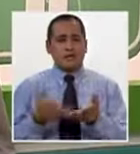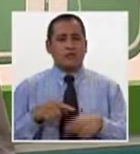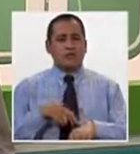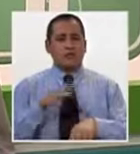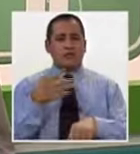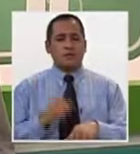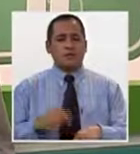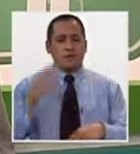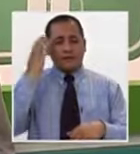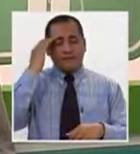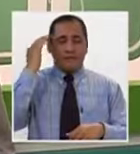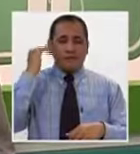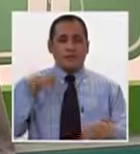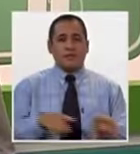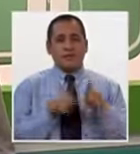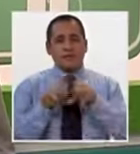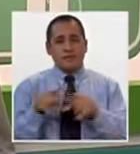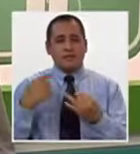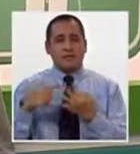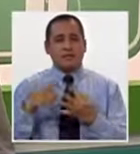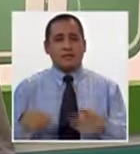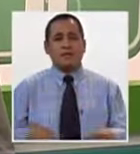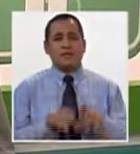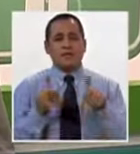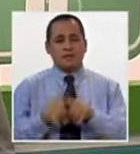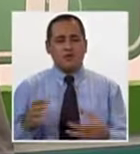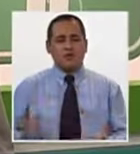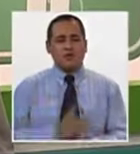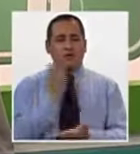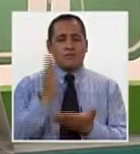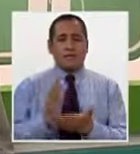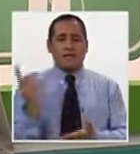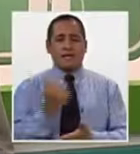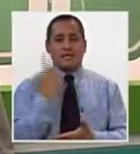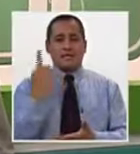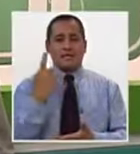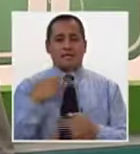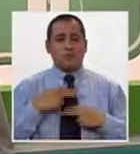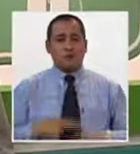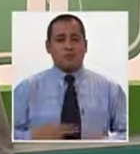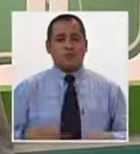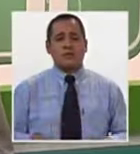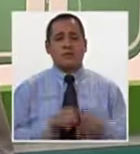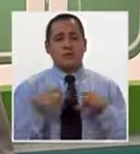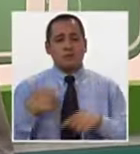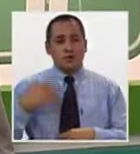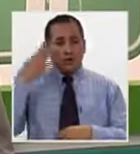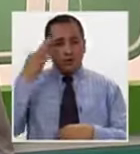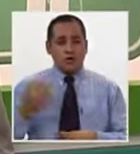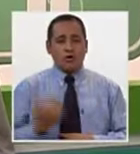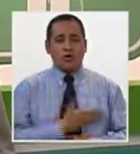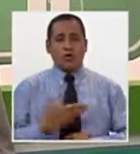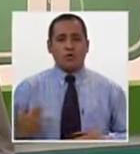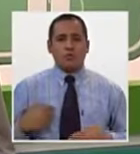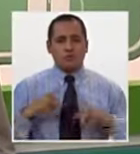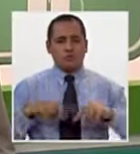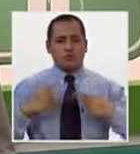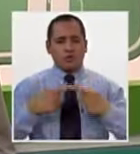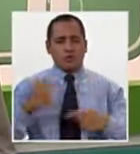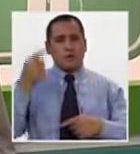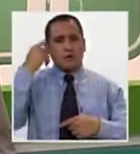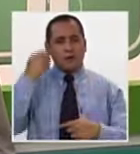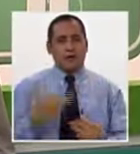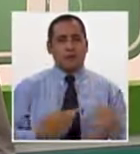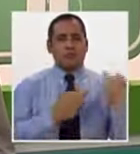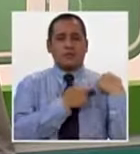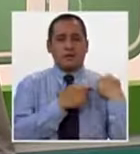acerca del Alzheimer y las enfermedades mentales, un flagelo de la humanidad, y creo que el gobierno con una madurez y